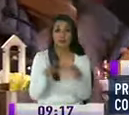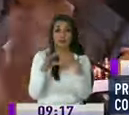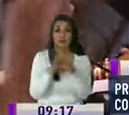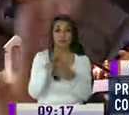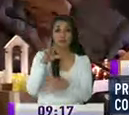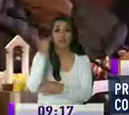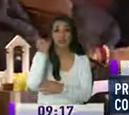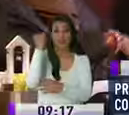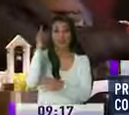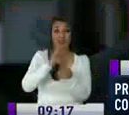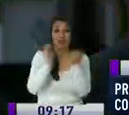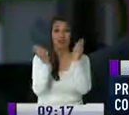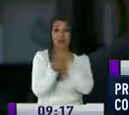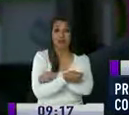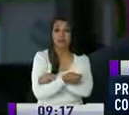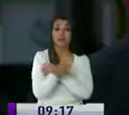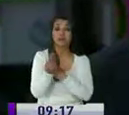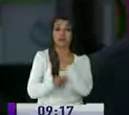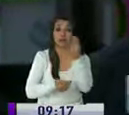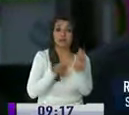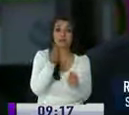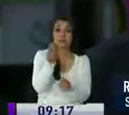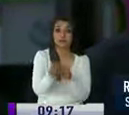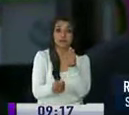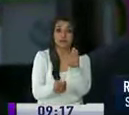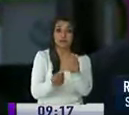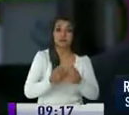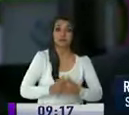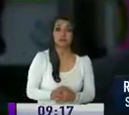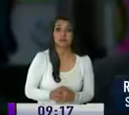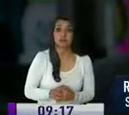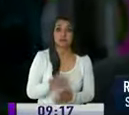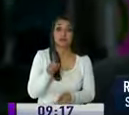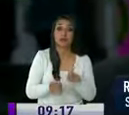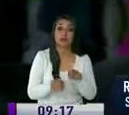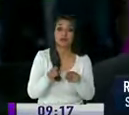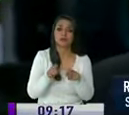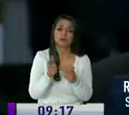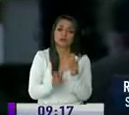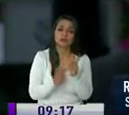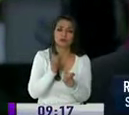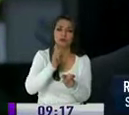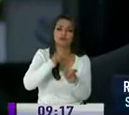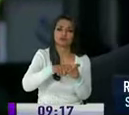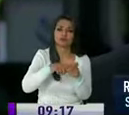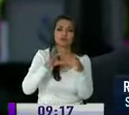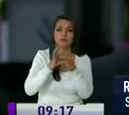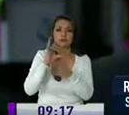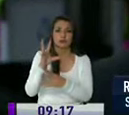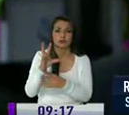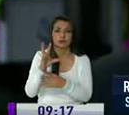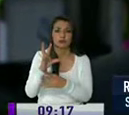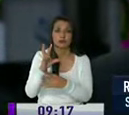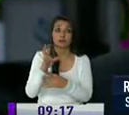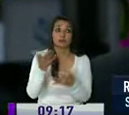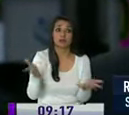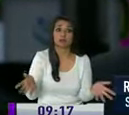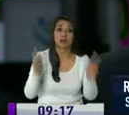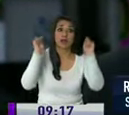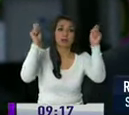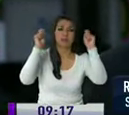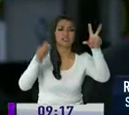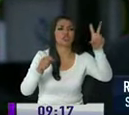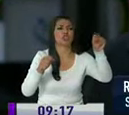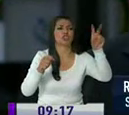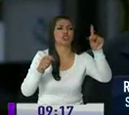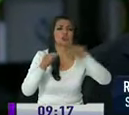ideología de cambio de ape hubieron algunos militantes de país que trabajaron por el no aun cuando el movimiento